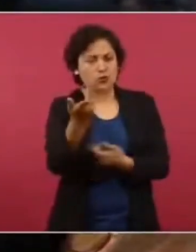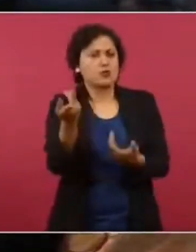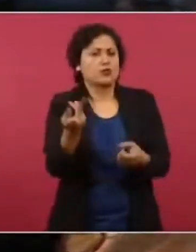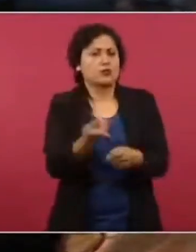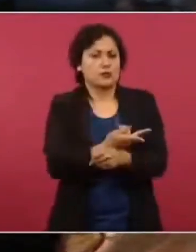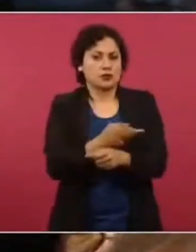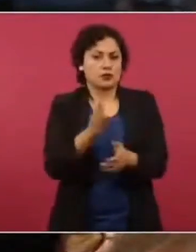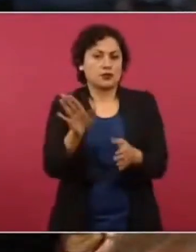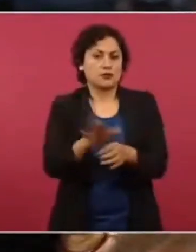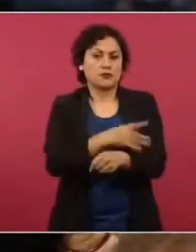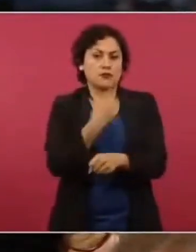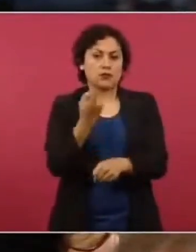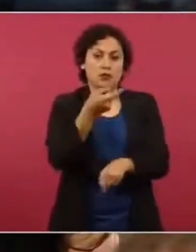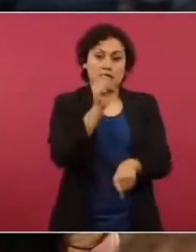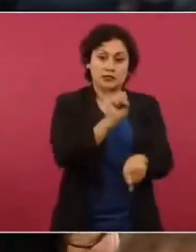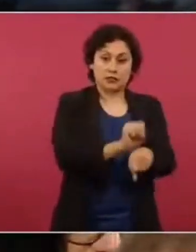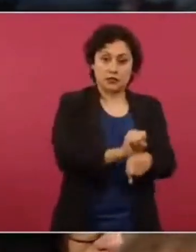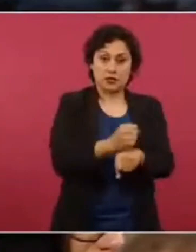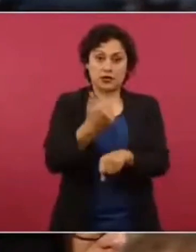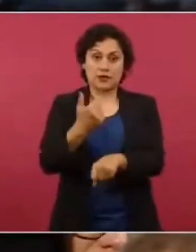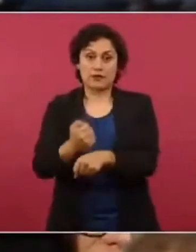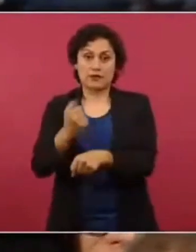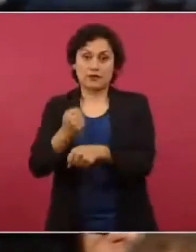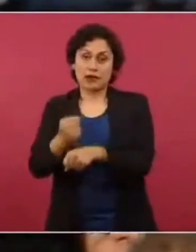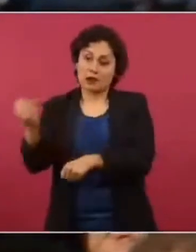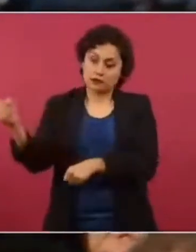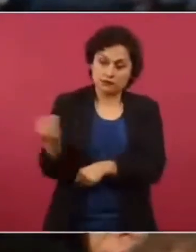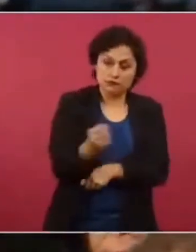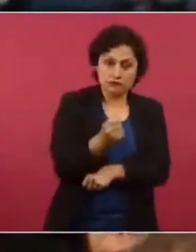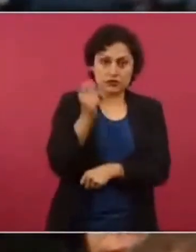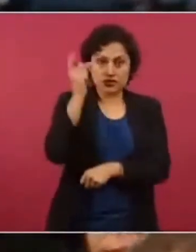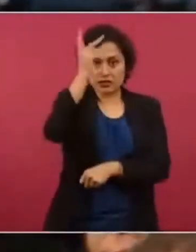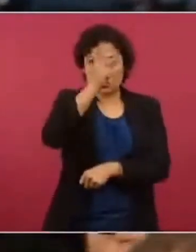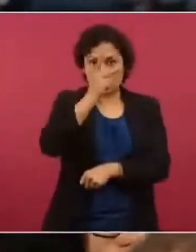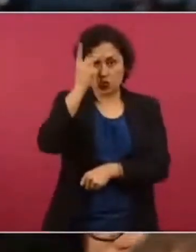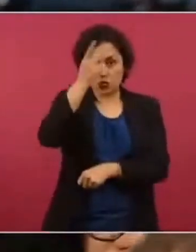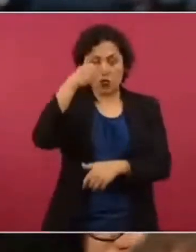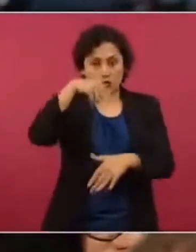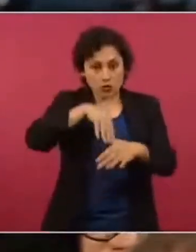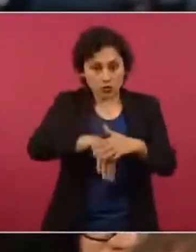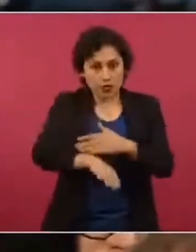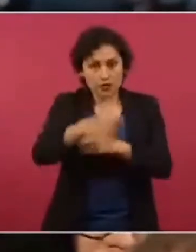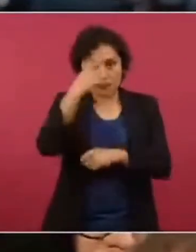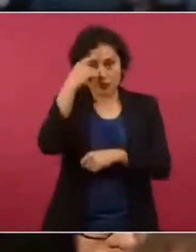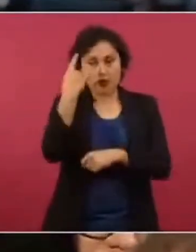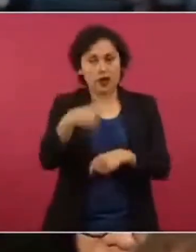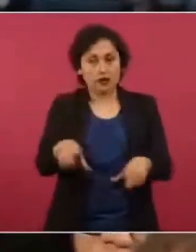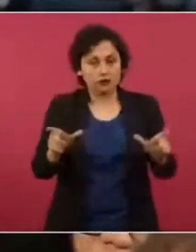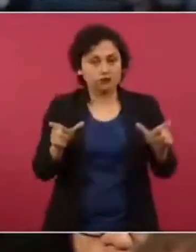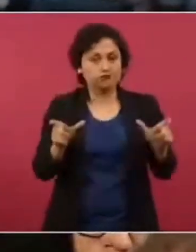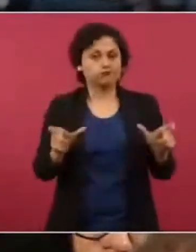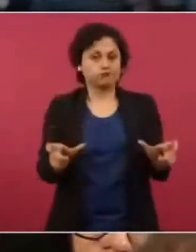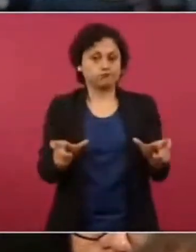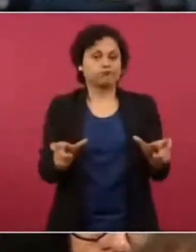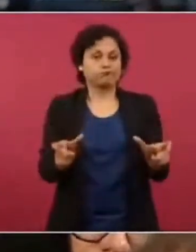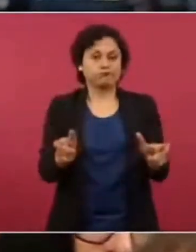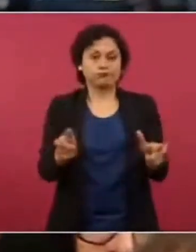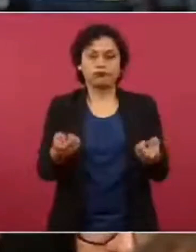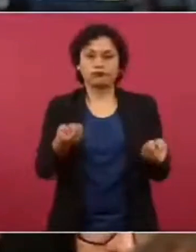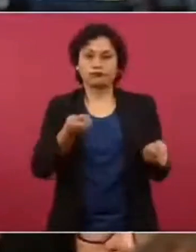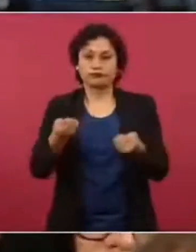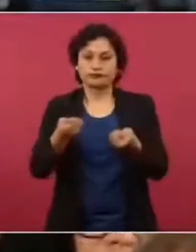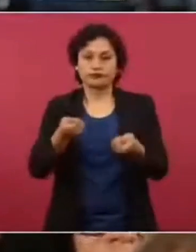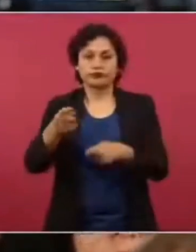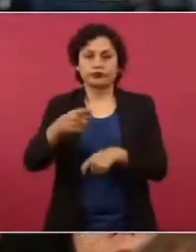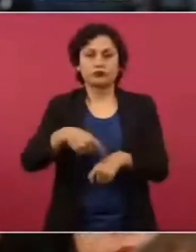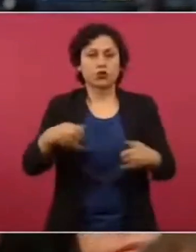primaria como en la secundaria, para precisamente contenerlos, o sea, poder contener al jovencito